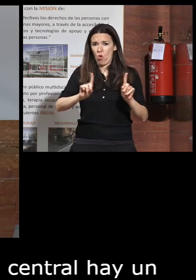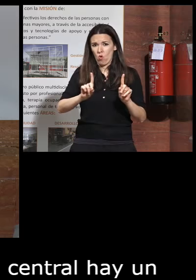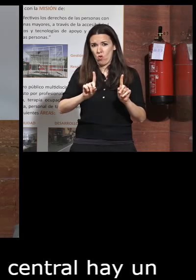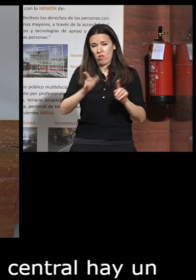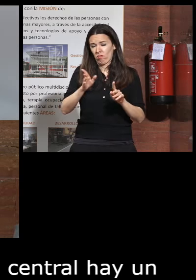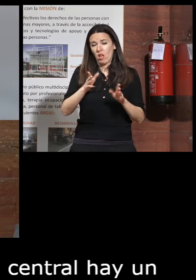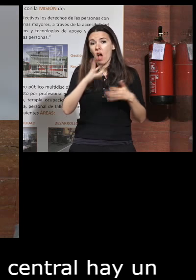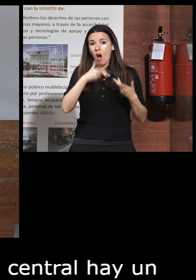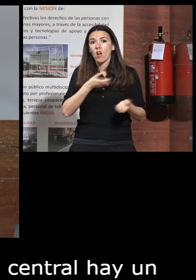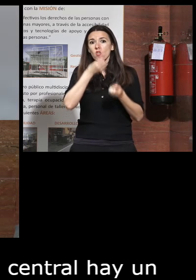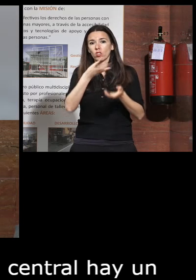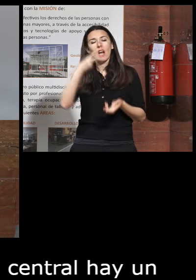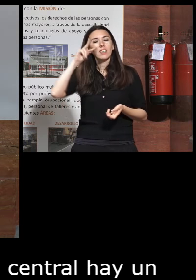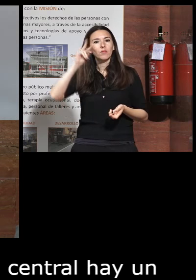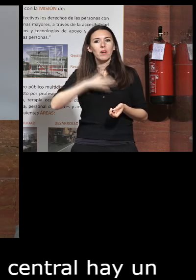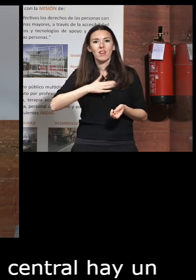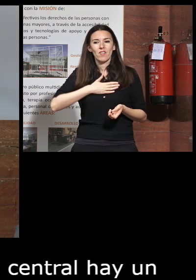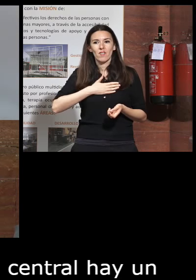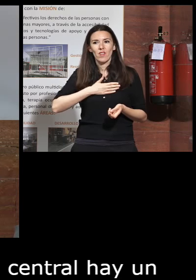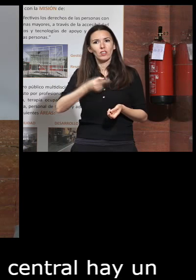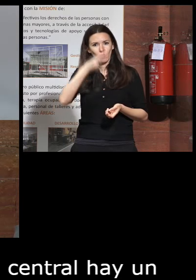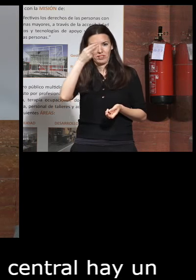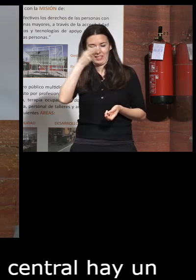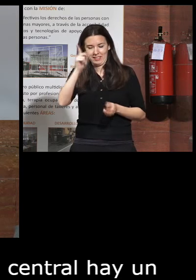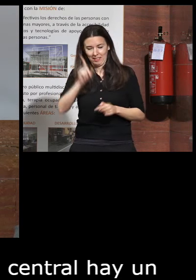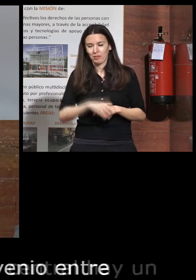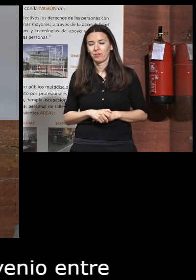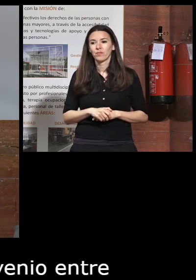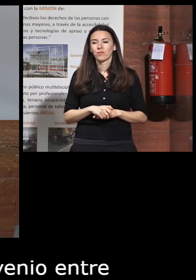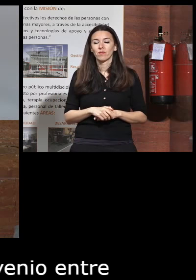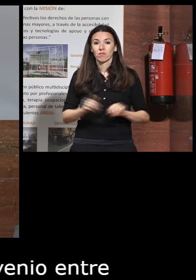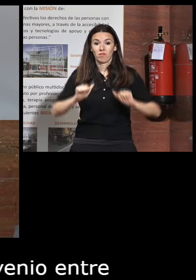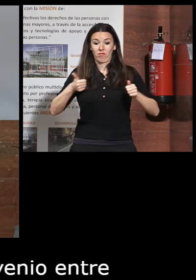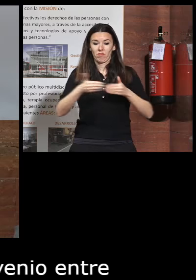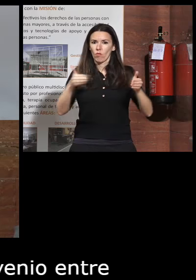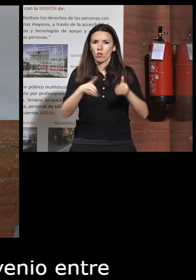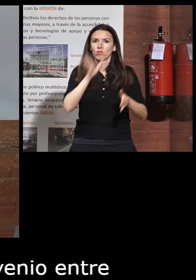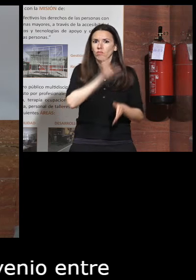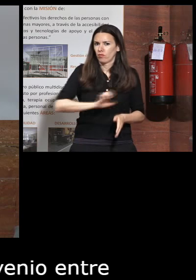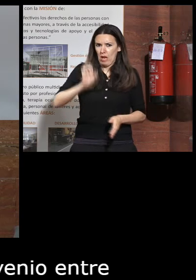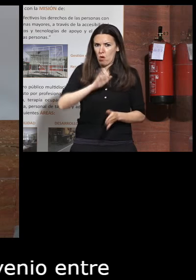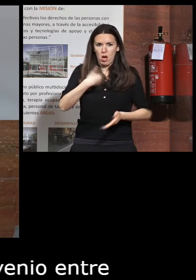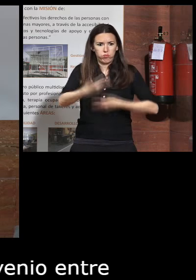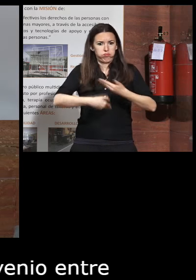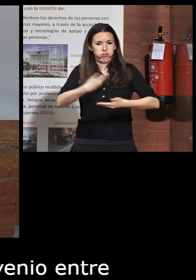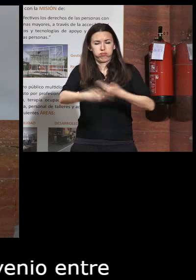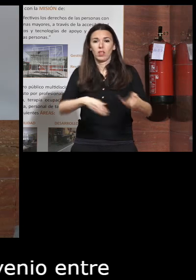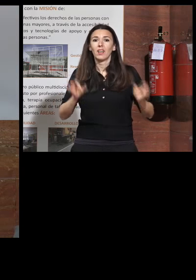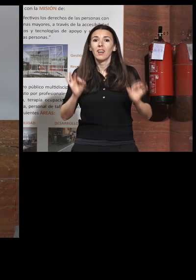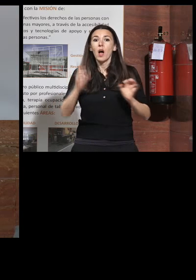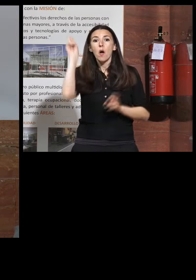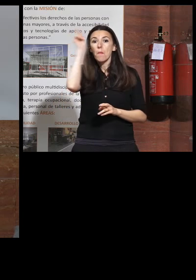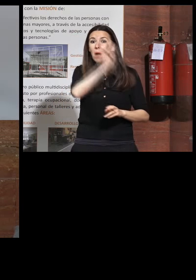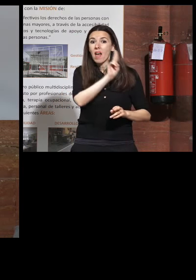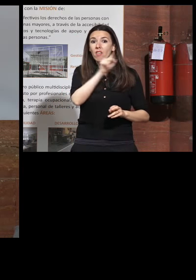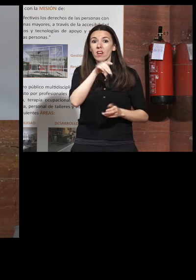bueno pues lo que voy a contar es una experiencia que yo creo que es muy interesante esto se puso en marcha fenomenalmente concretamente en Madrid